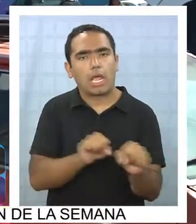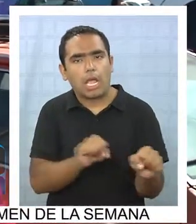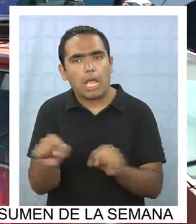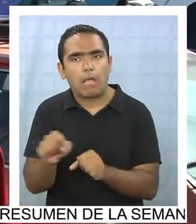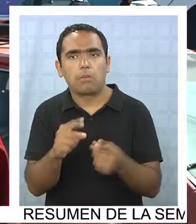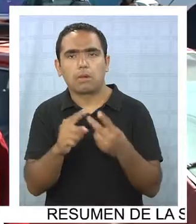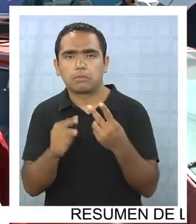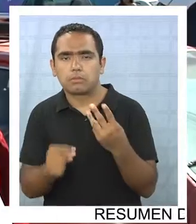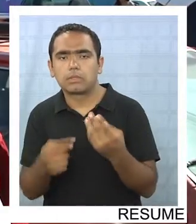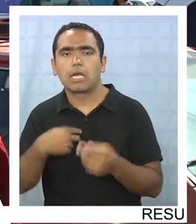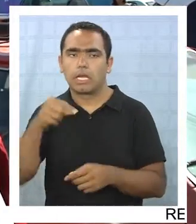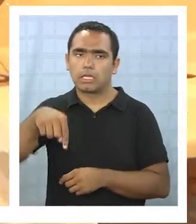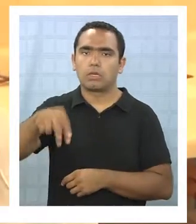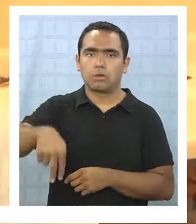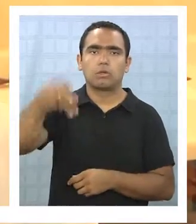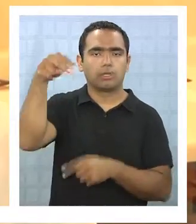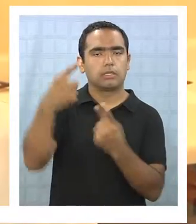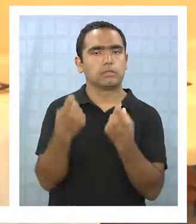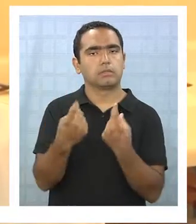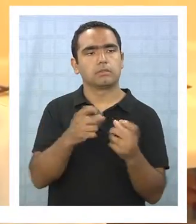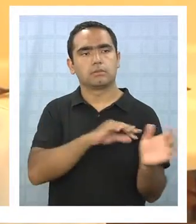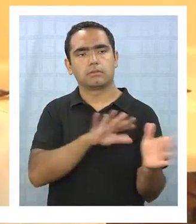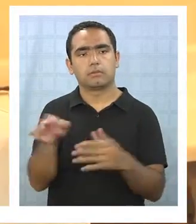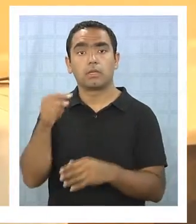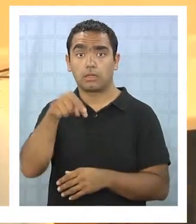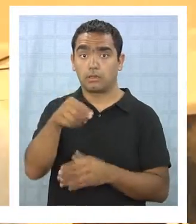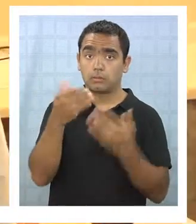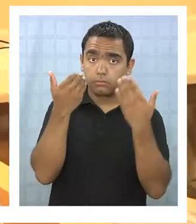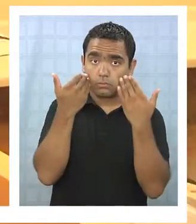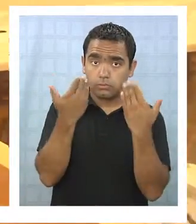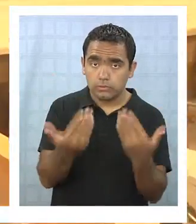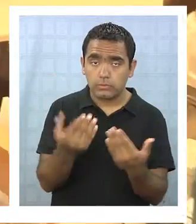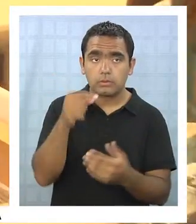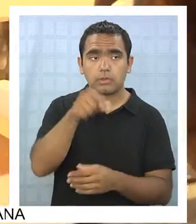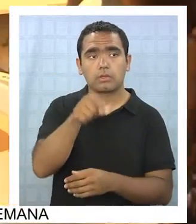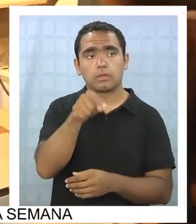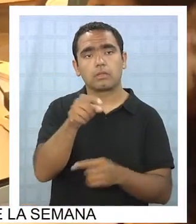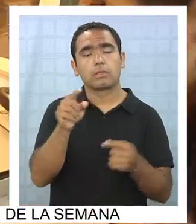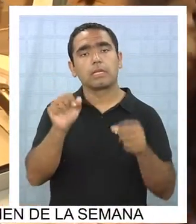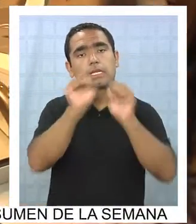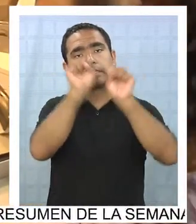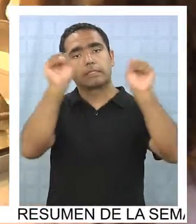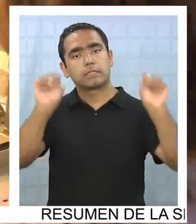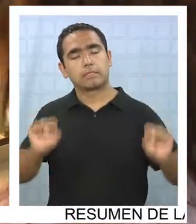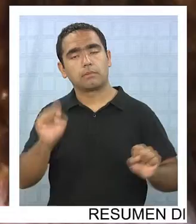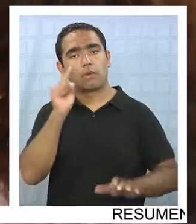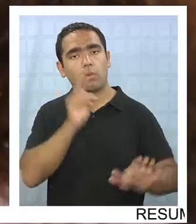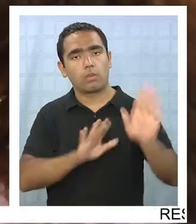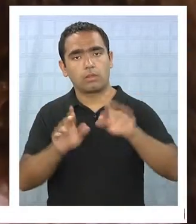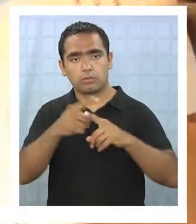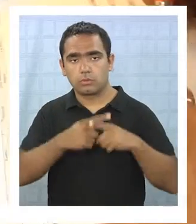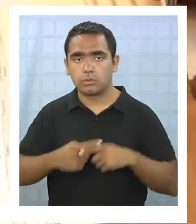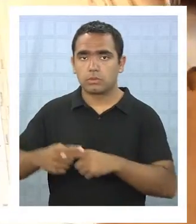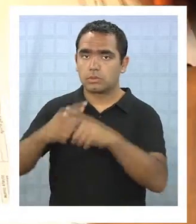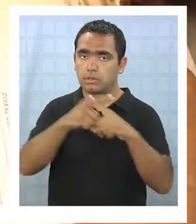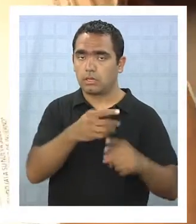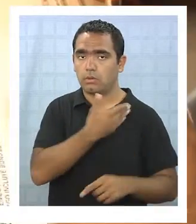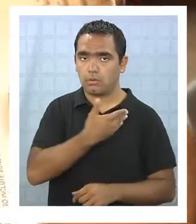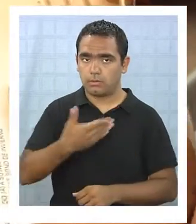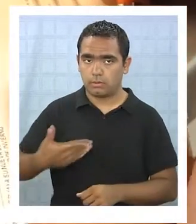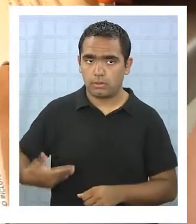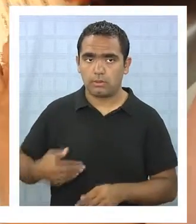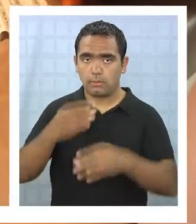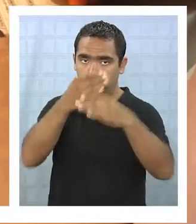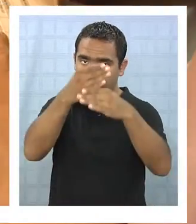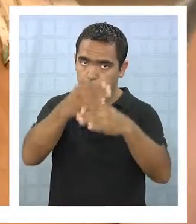es necesario más en el norte sobre todo. Este es un beneficio que forma parte del sistema de protección social del gobierno y que